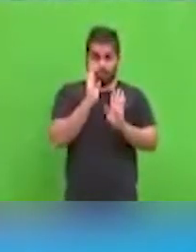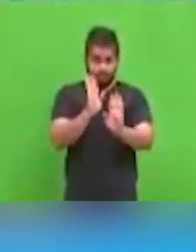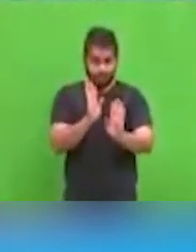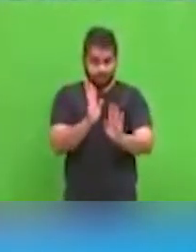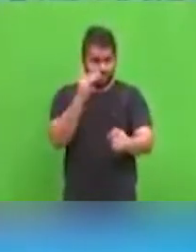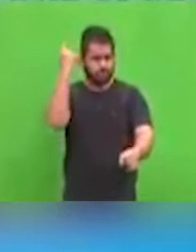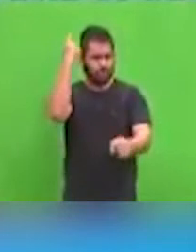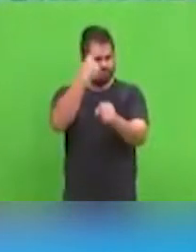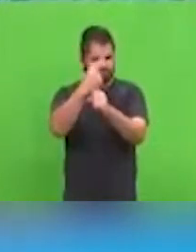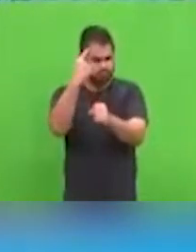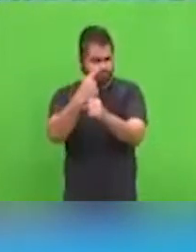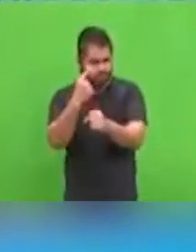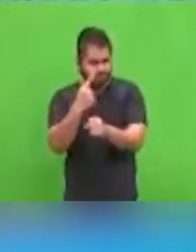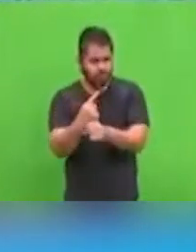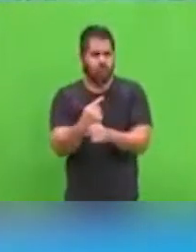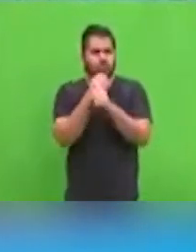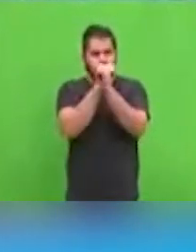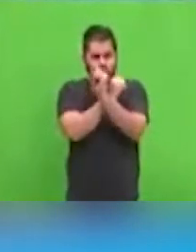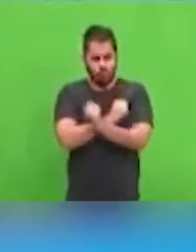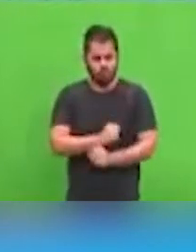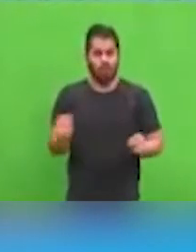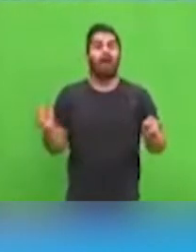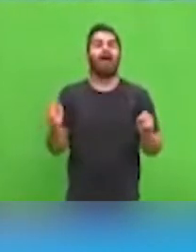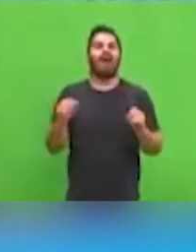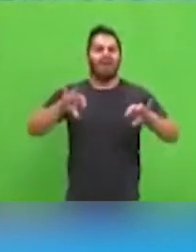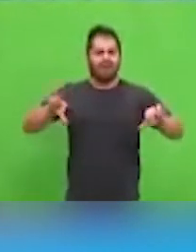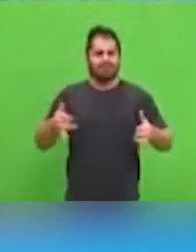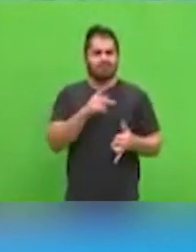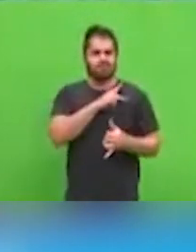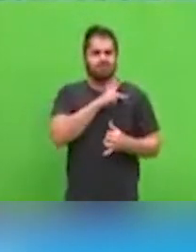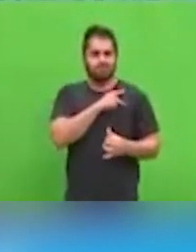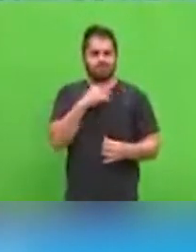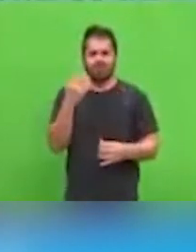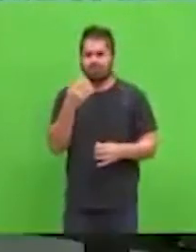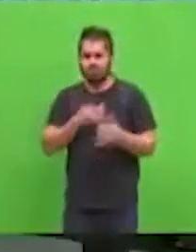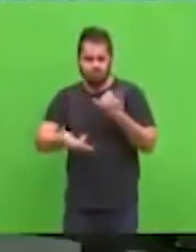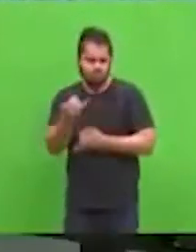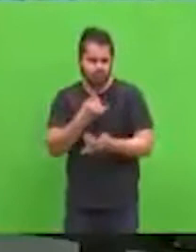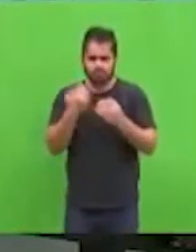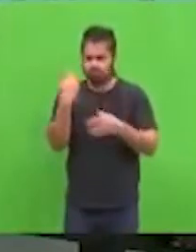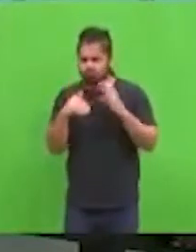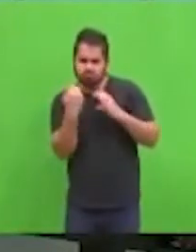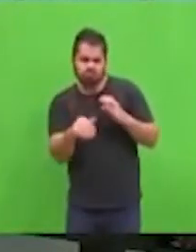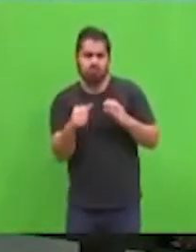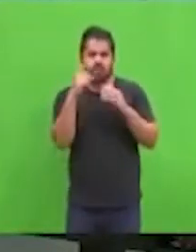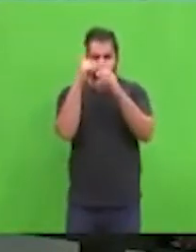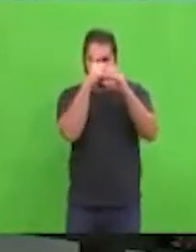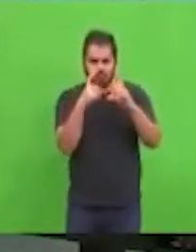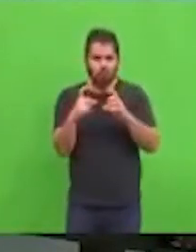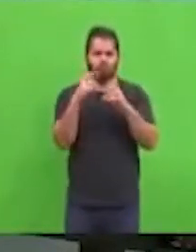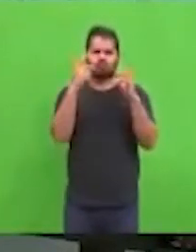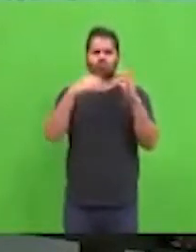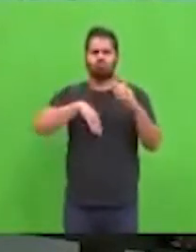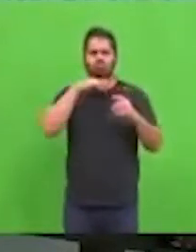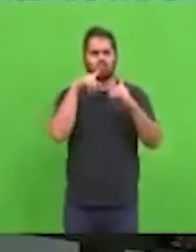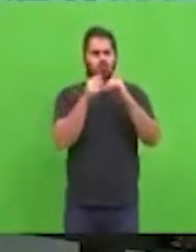cálculo es que llegamos a unos 370.000 niños, y con la amplificación llegaríamos a todos los niños de edad escolar, que hoy son un millón y medio. Te